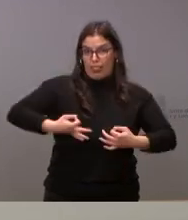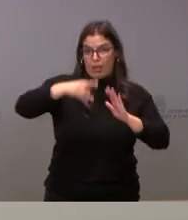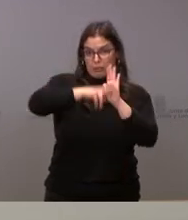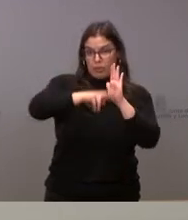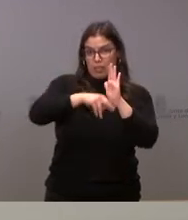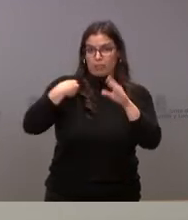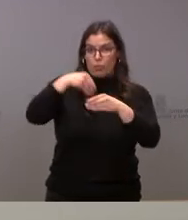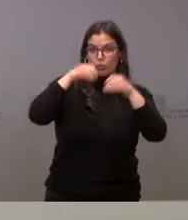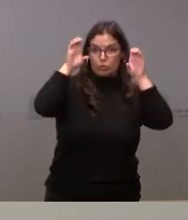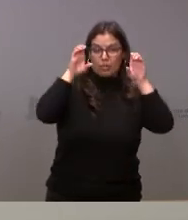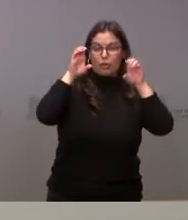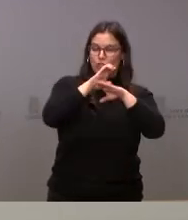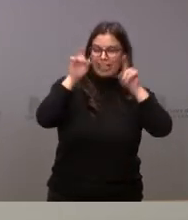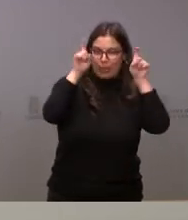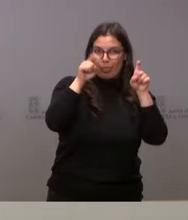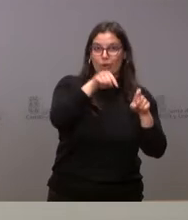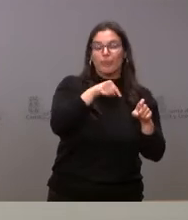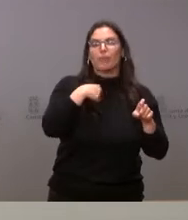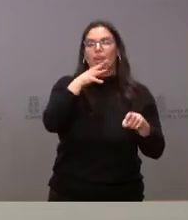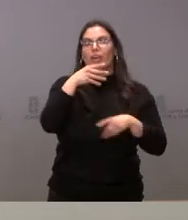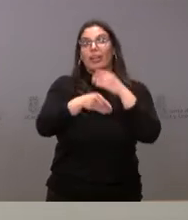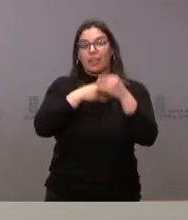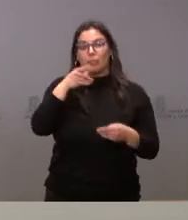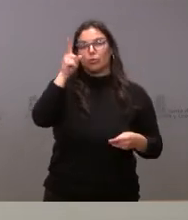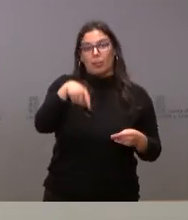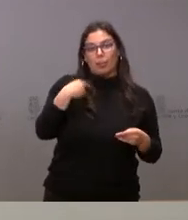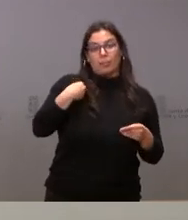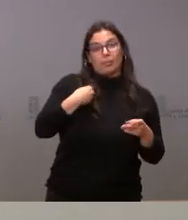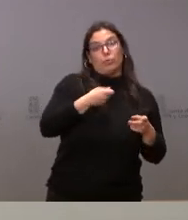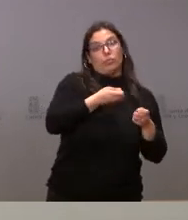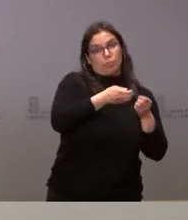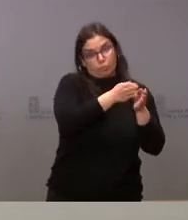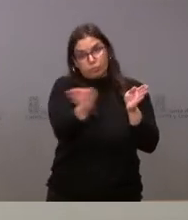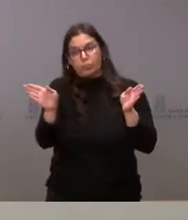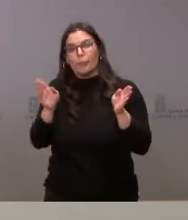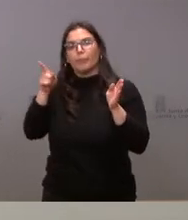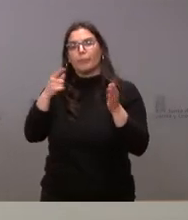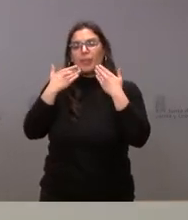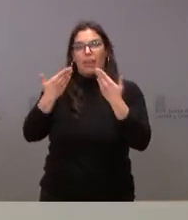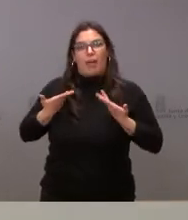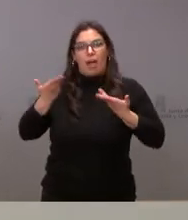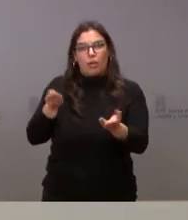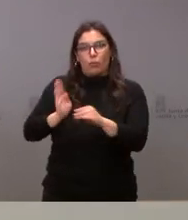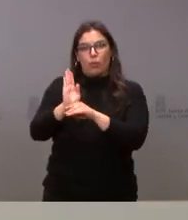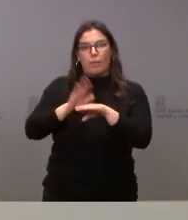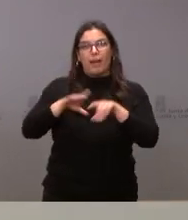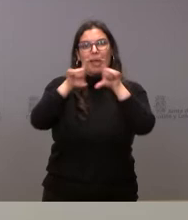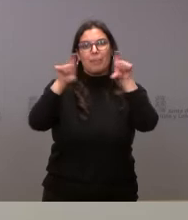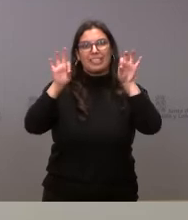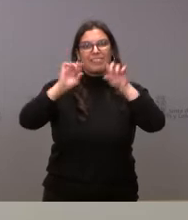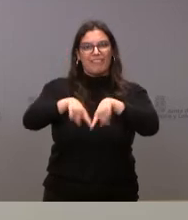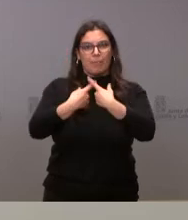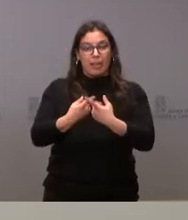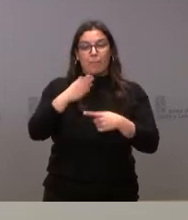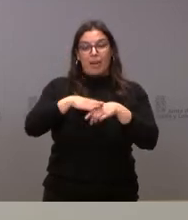Consejería de Educación. Y lo que hacemos ahora es también extender esto mediante esta ayuda a la empresa familiar para que las 100